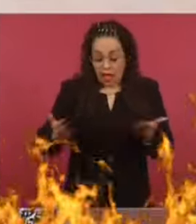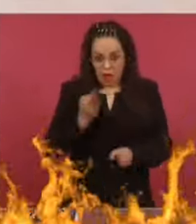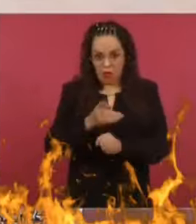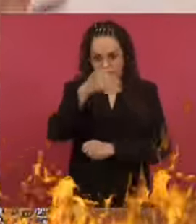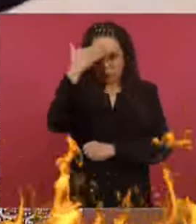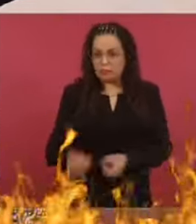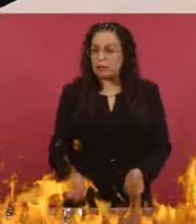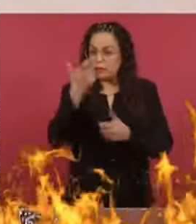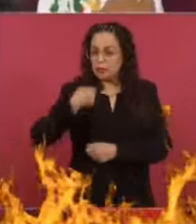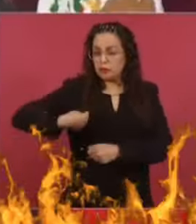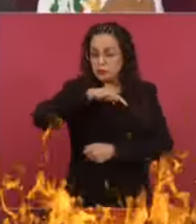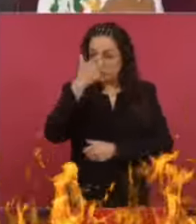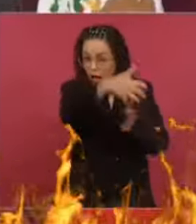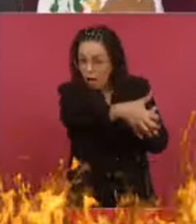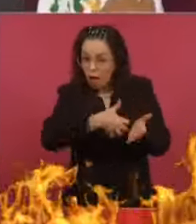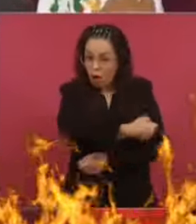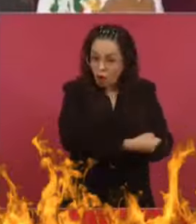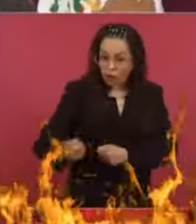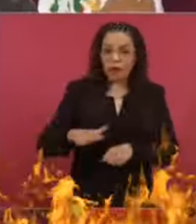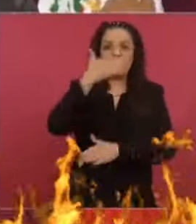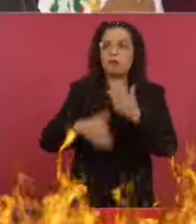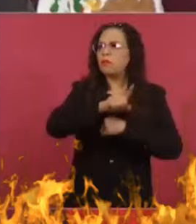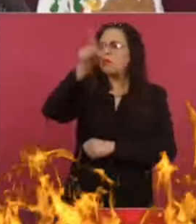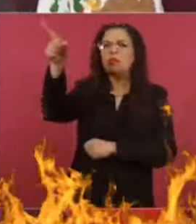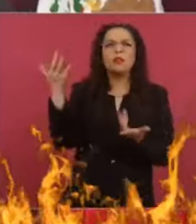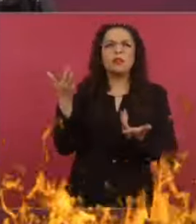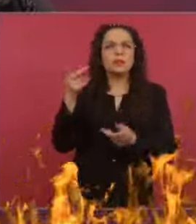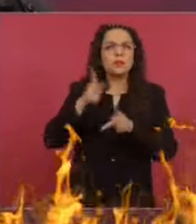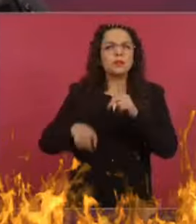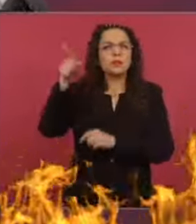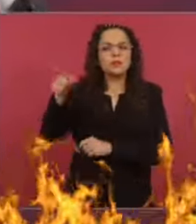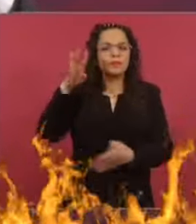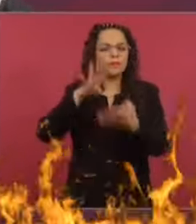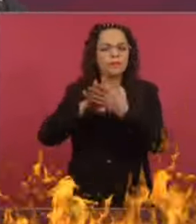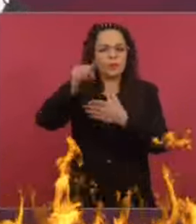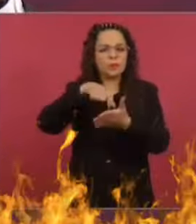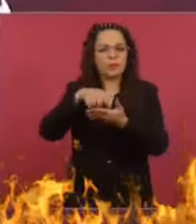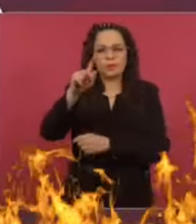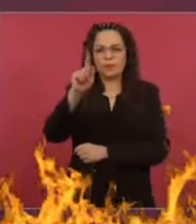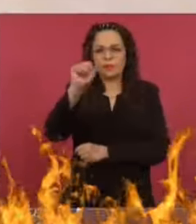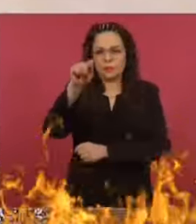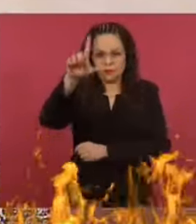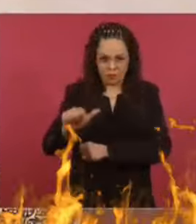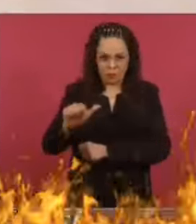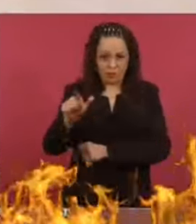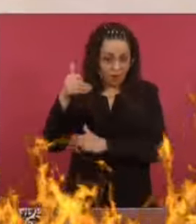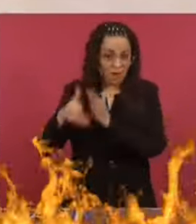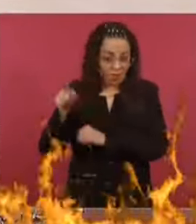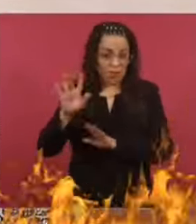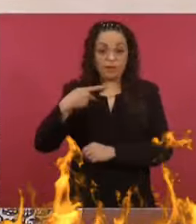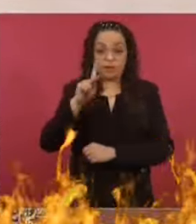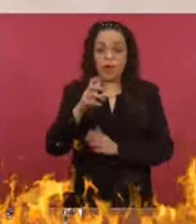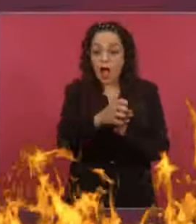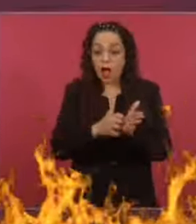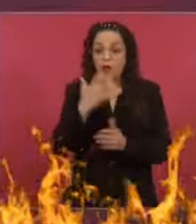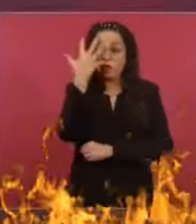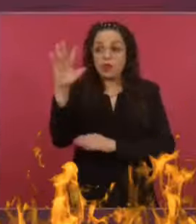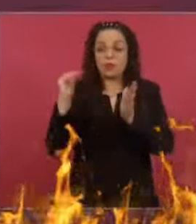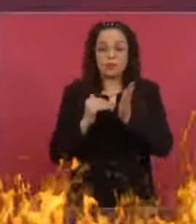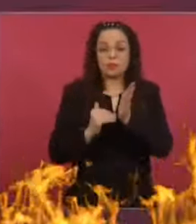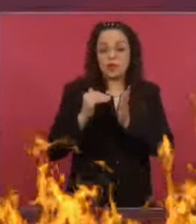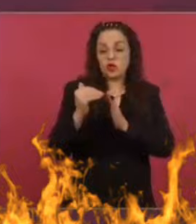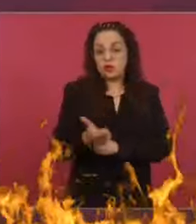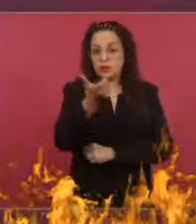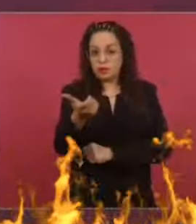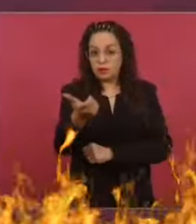Porque viene todavía a resolver lo de Papantala Lo del reclusorio de Papantala Pero en los primeros acuerdos nos hemos ahorrado 10 mil millones de pesos